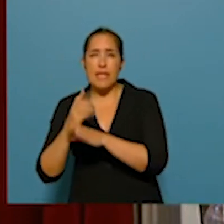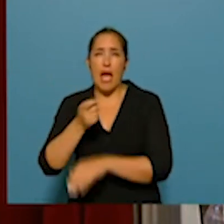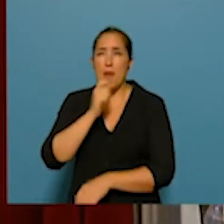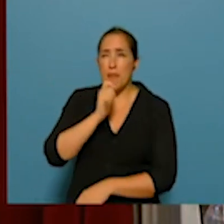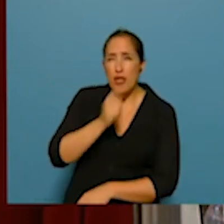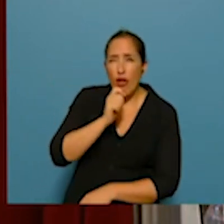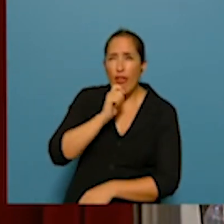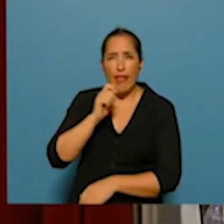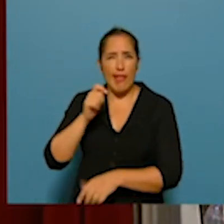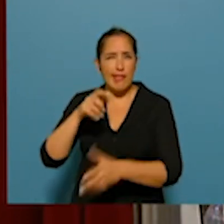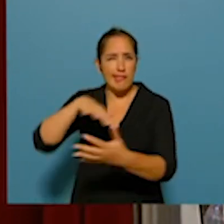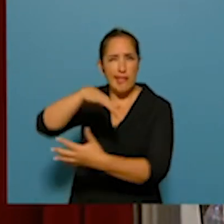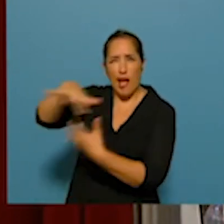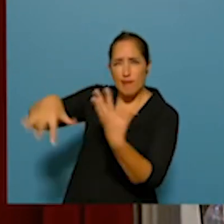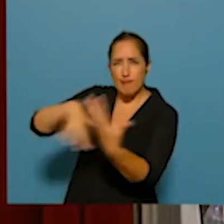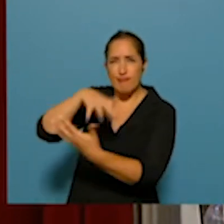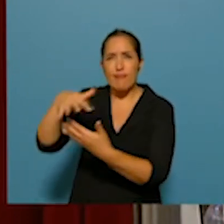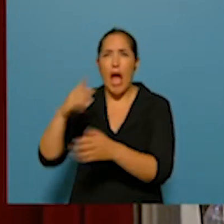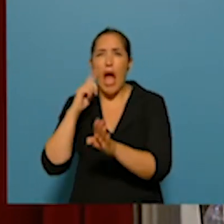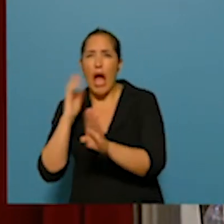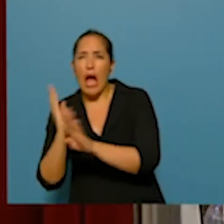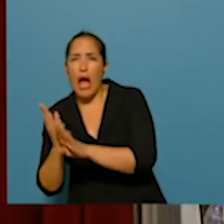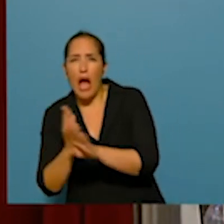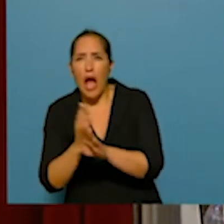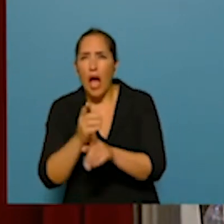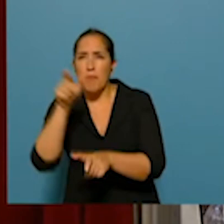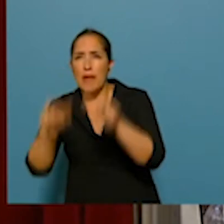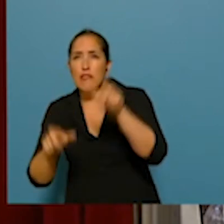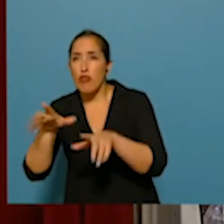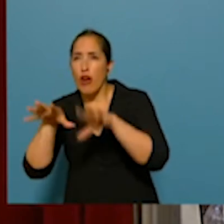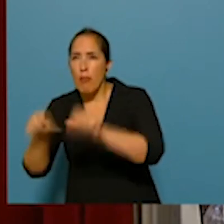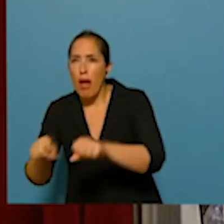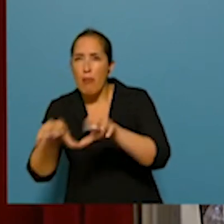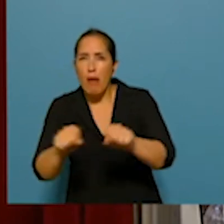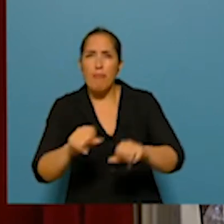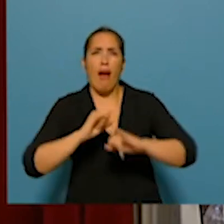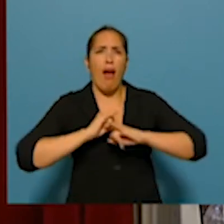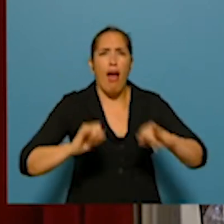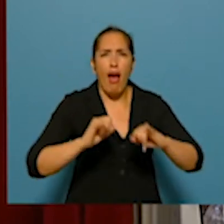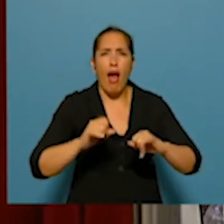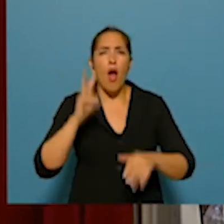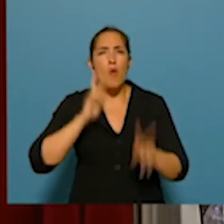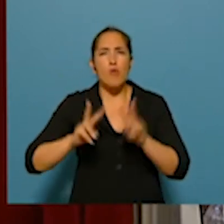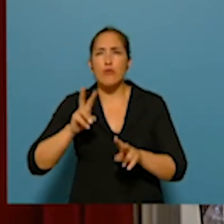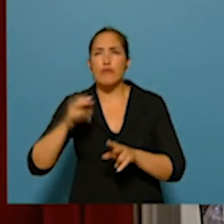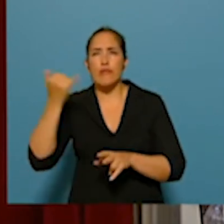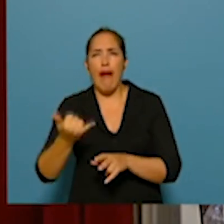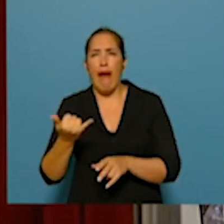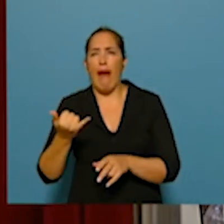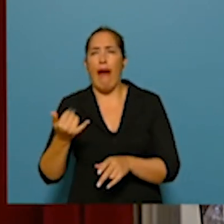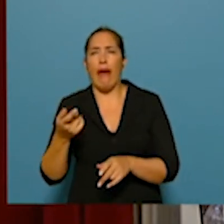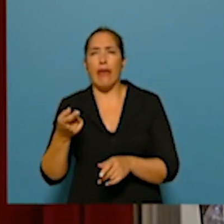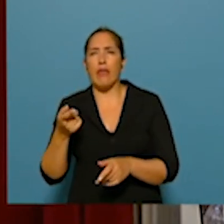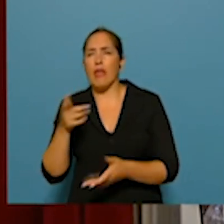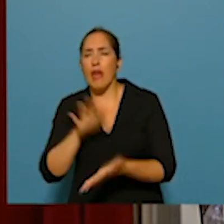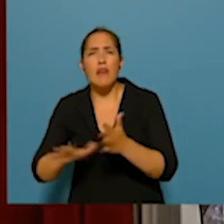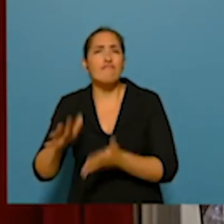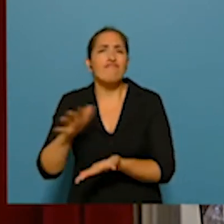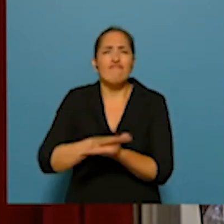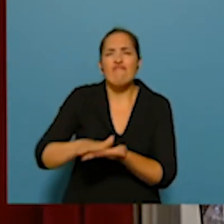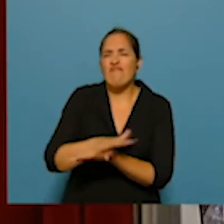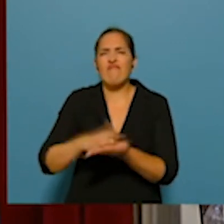periodistas para hacer un seguimiento ilegal de personas detenidas y para montar extorsiones judiciales. Todo se sabe